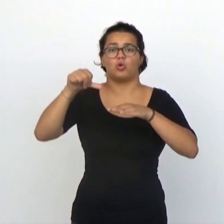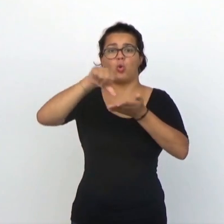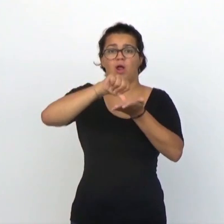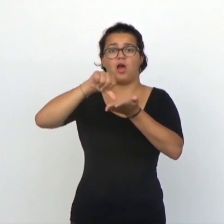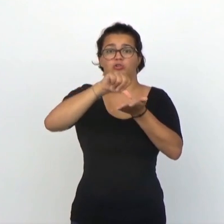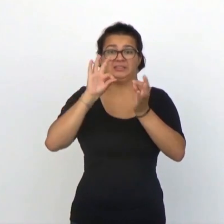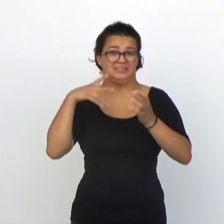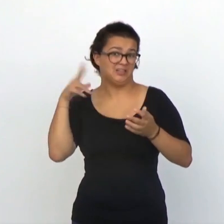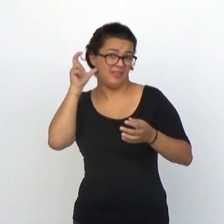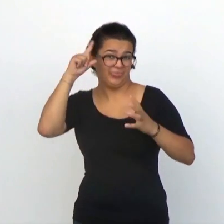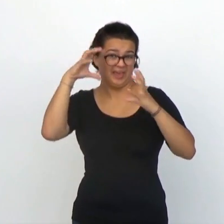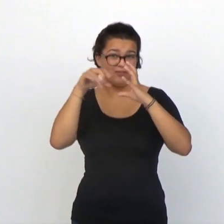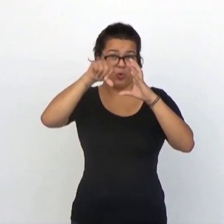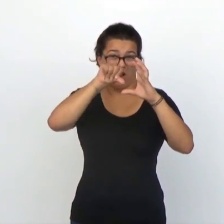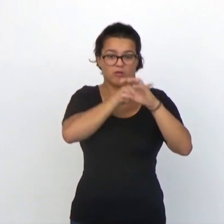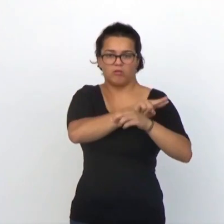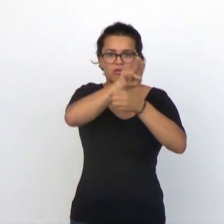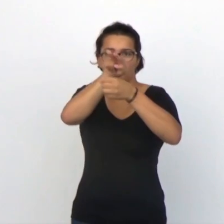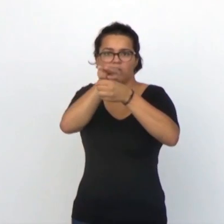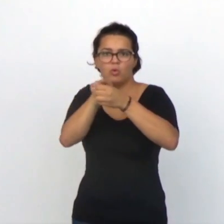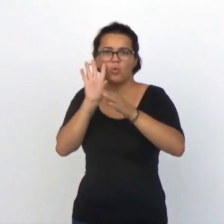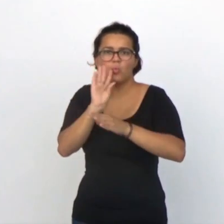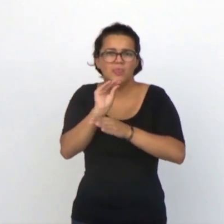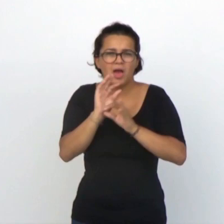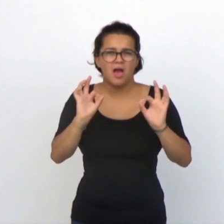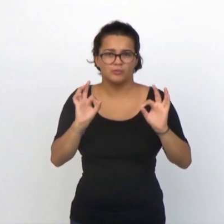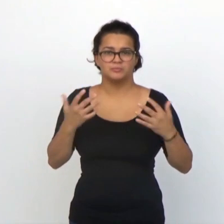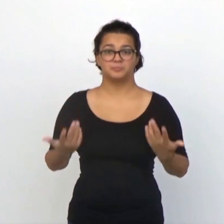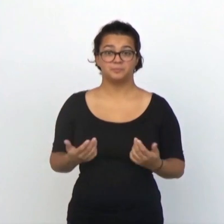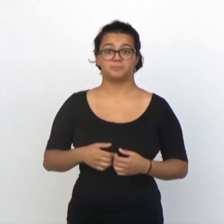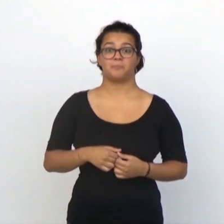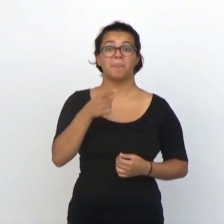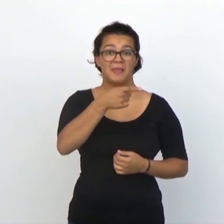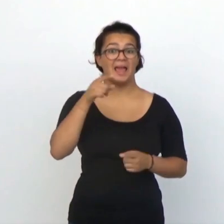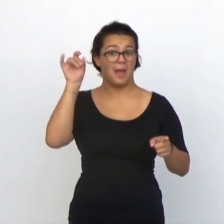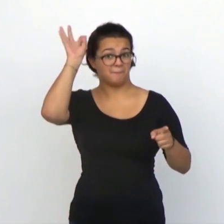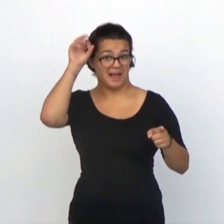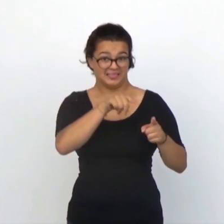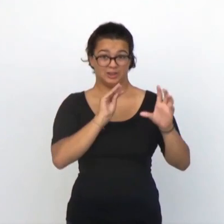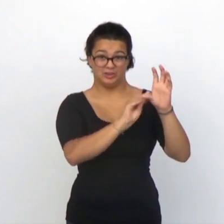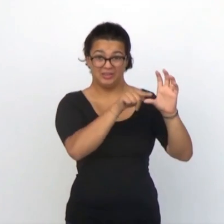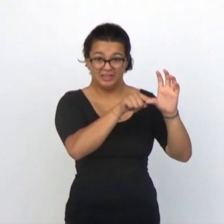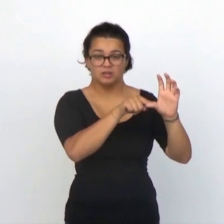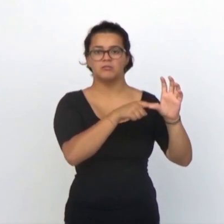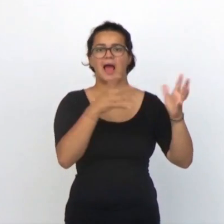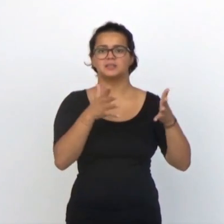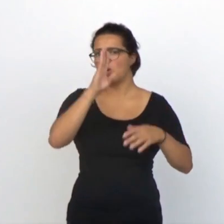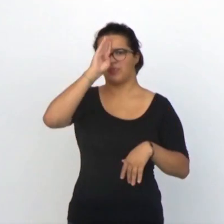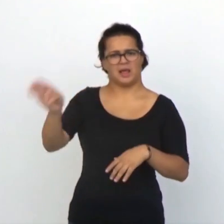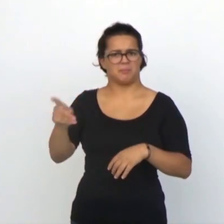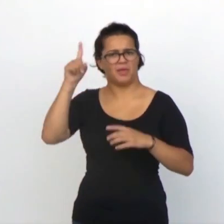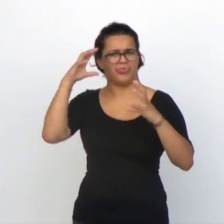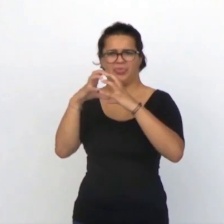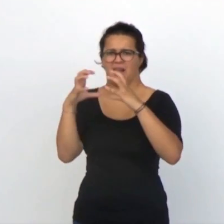cocleares del tronco del encéfalo. Por lo tanto el implante troncoencefálico estimula eléctricamente los núcleos cocleares. Se trata de una